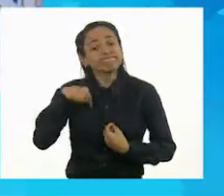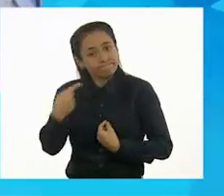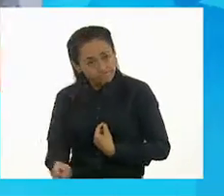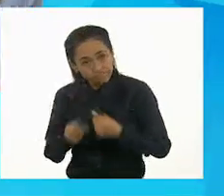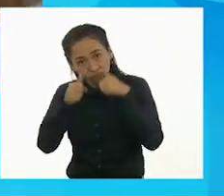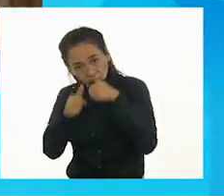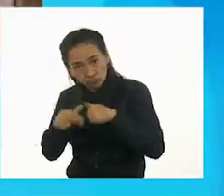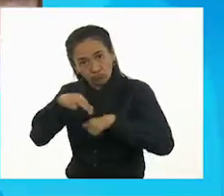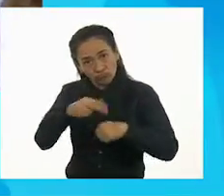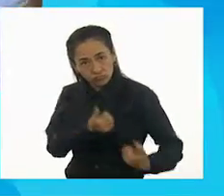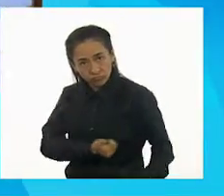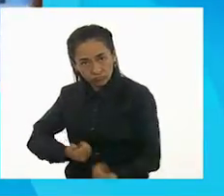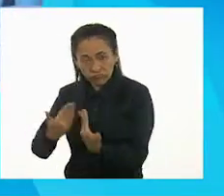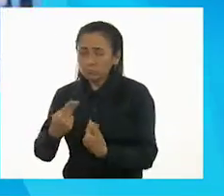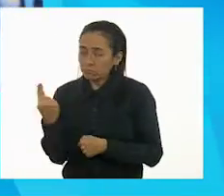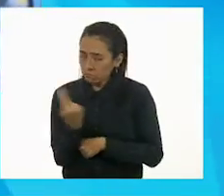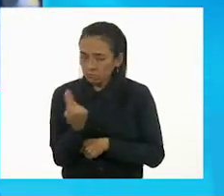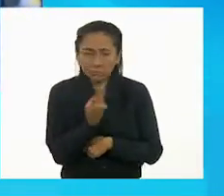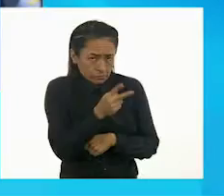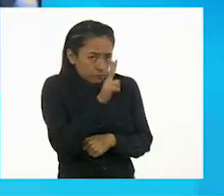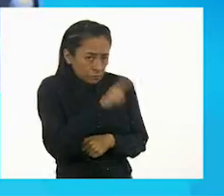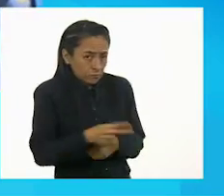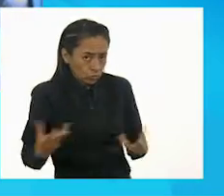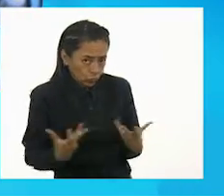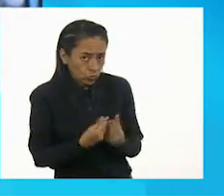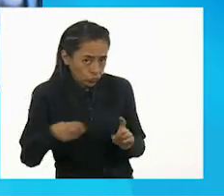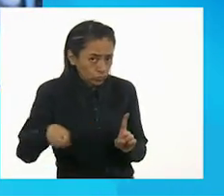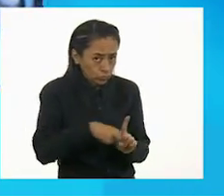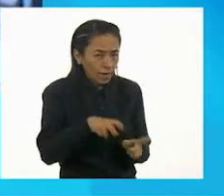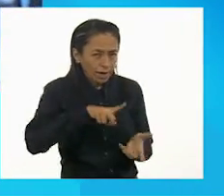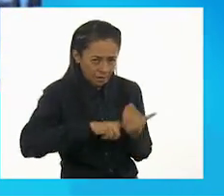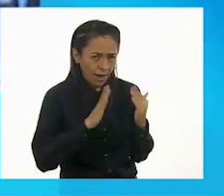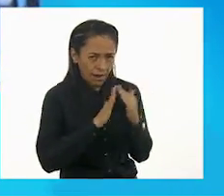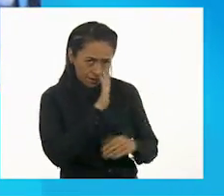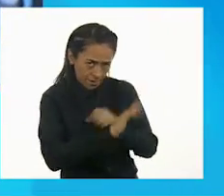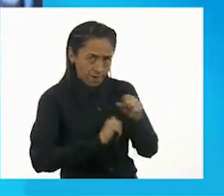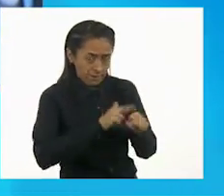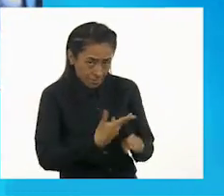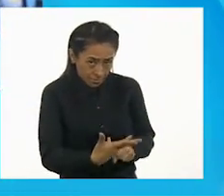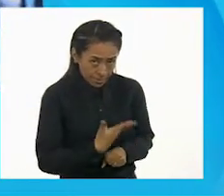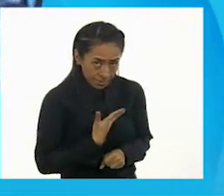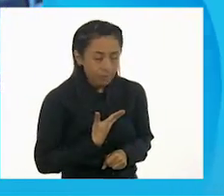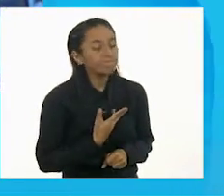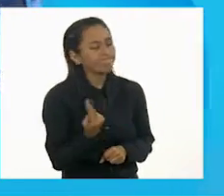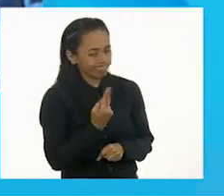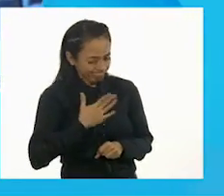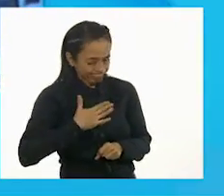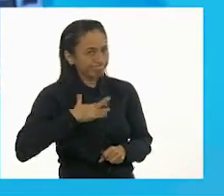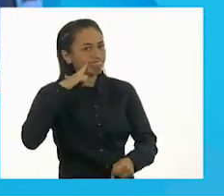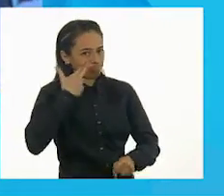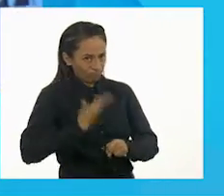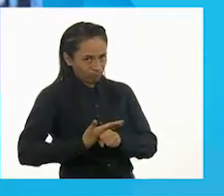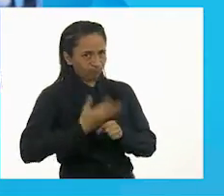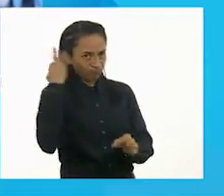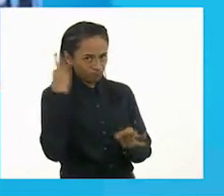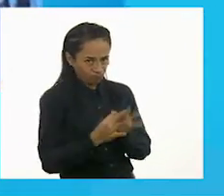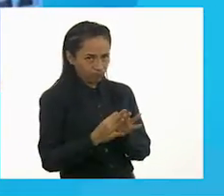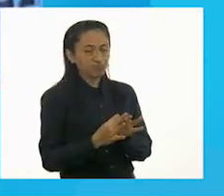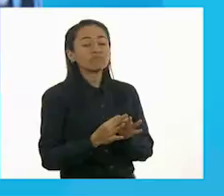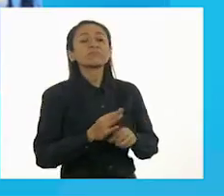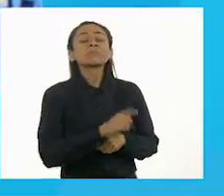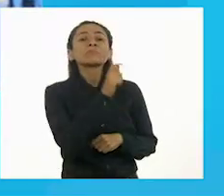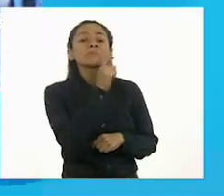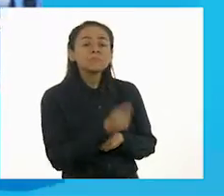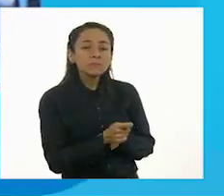Correcto, es una responsabilidad tener un animal de compañía, una mascota, entonces es importante, si lo vamos a tener, es nuestra responsabilidad y